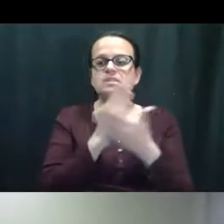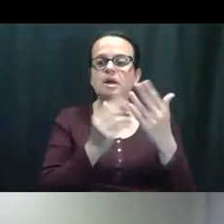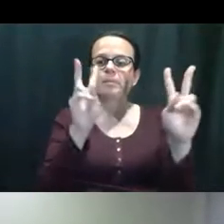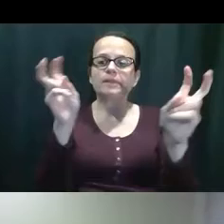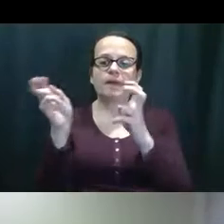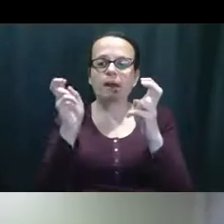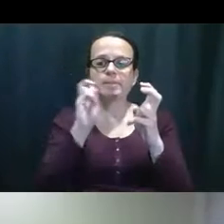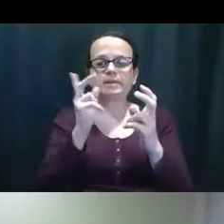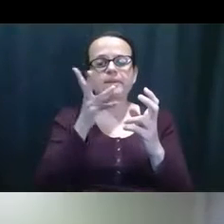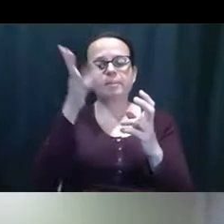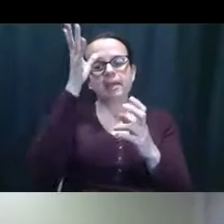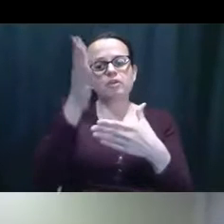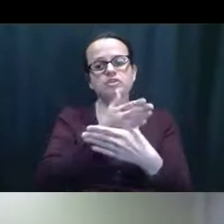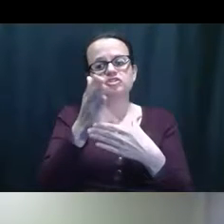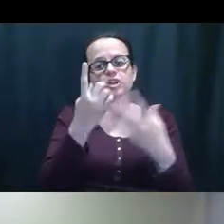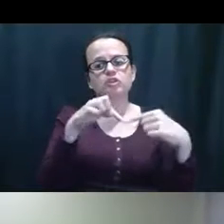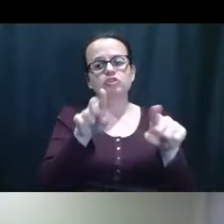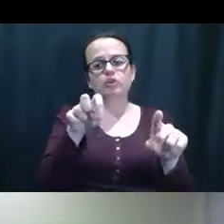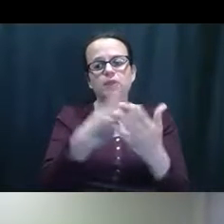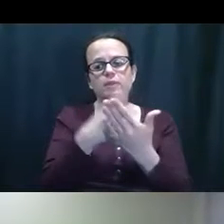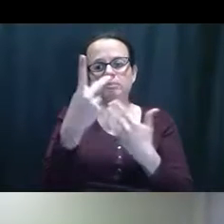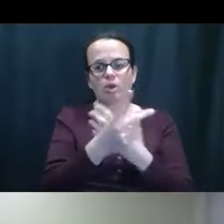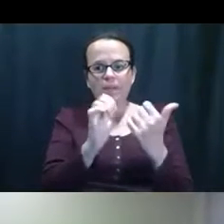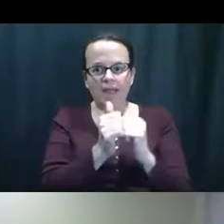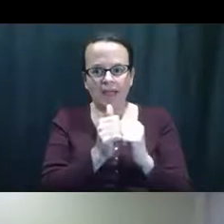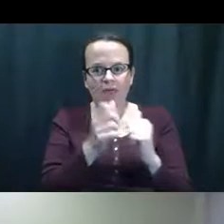algunos de los temas que fueron compartidos son